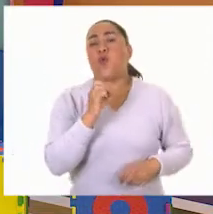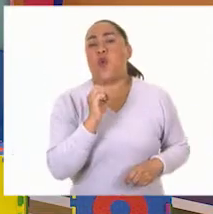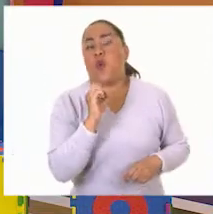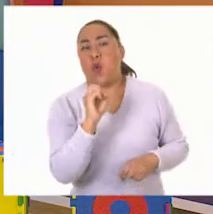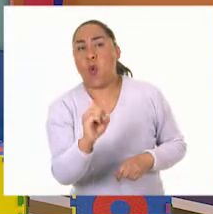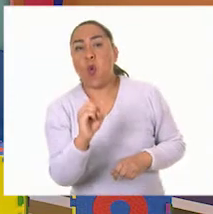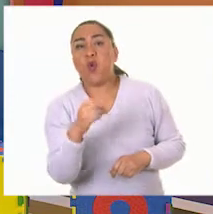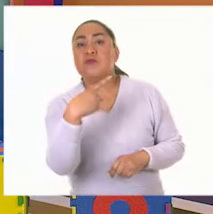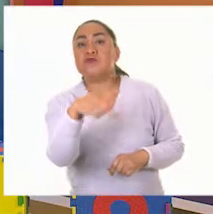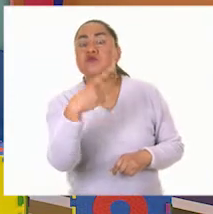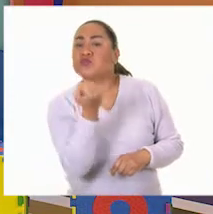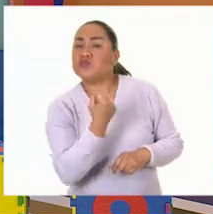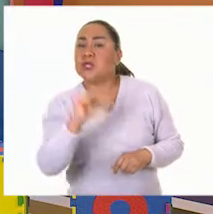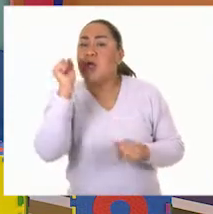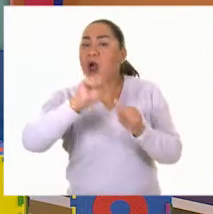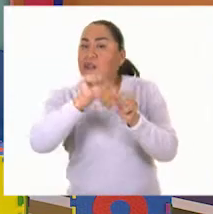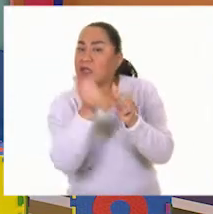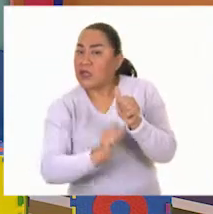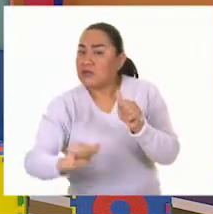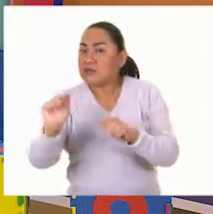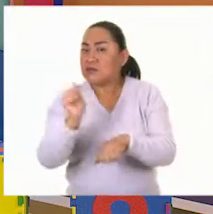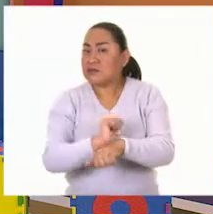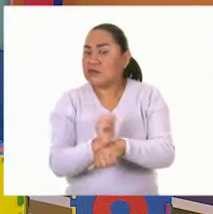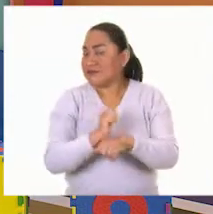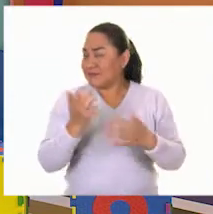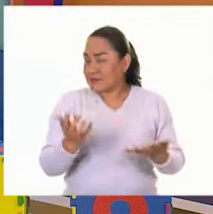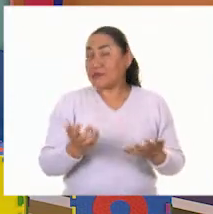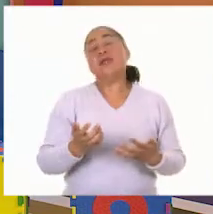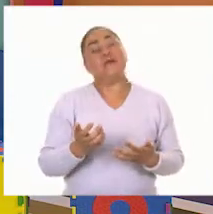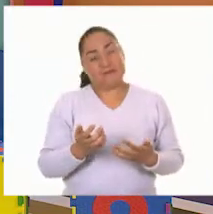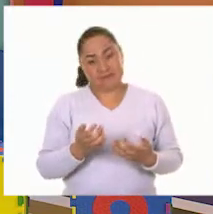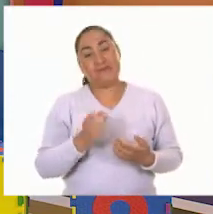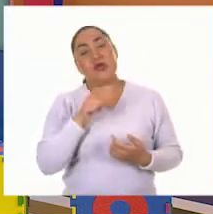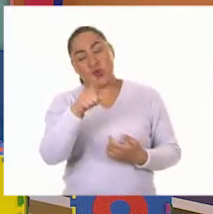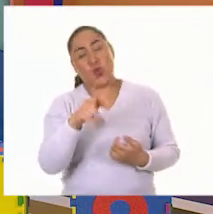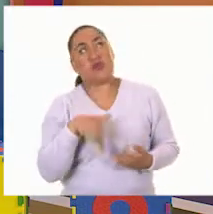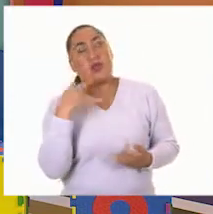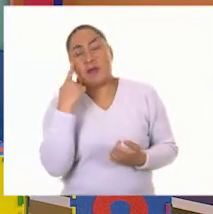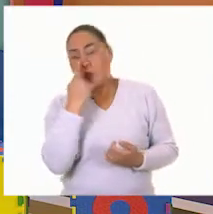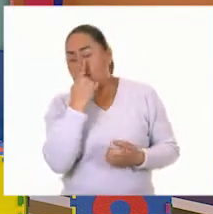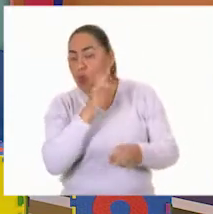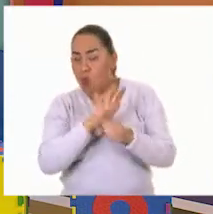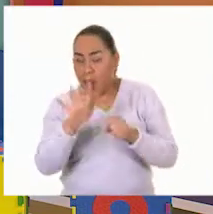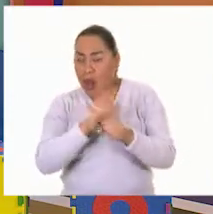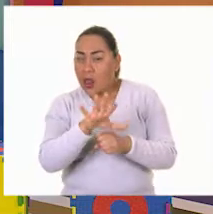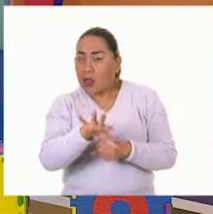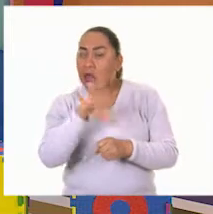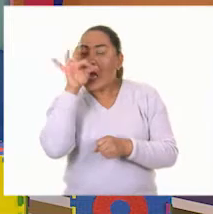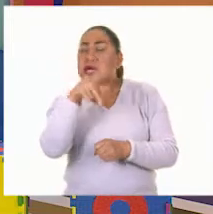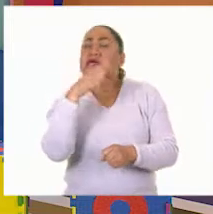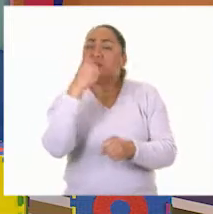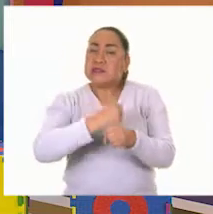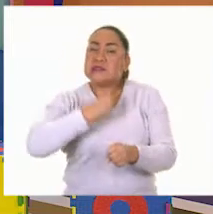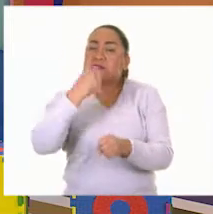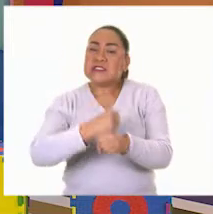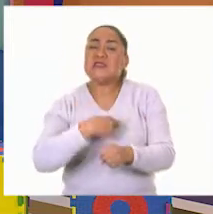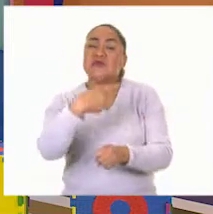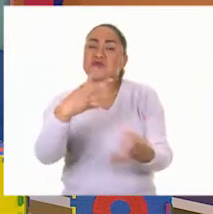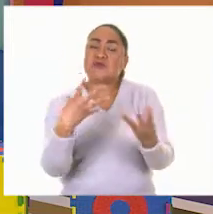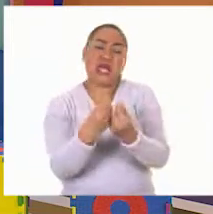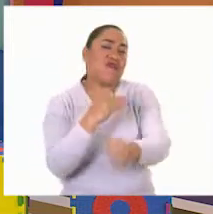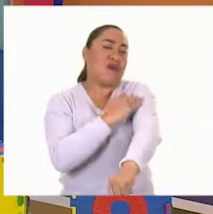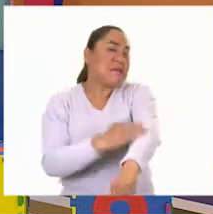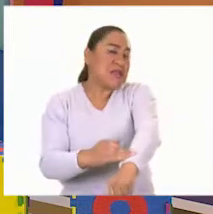artísticas. Es importante que tú busques cuál es la actividad recreativa que te gusta y que la practiques junto con tu familia.